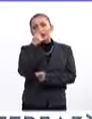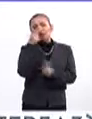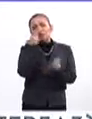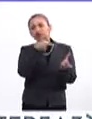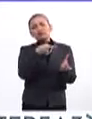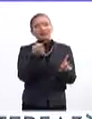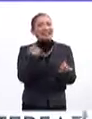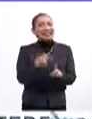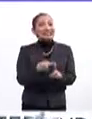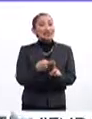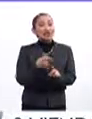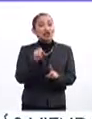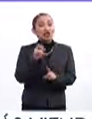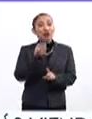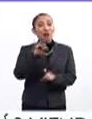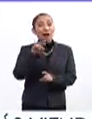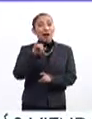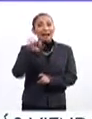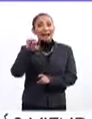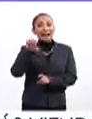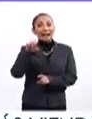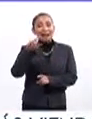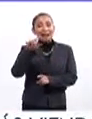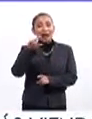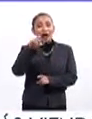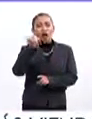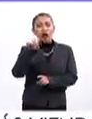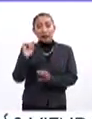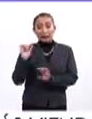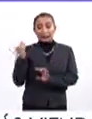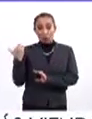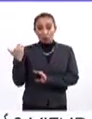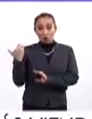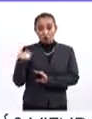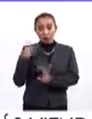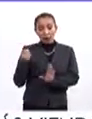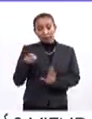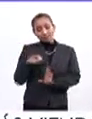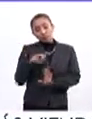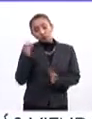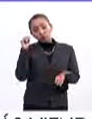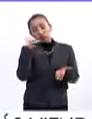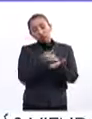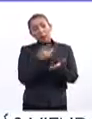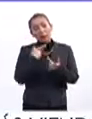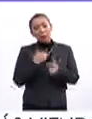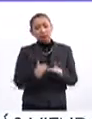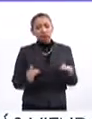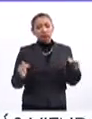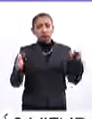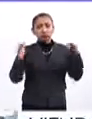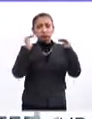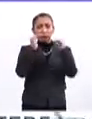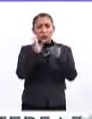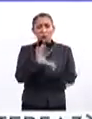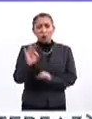él, nada más y nada menos que de Sor Juana Inés de la Cruz, debido a que hace unos días la nombraron personaje ilustre,